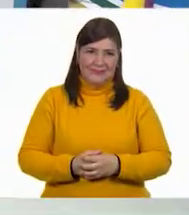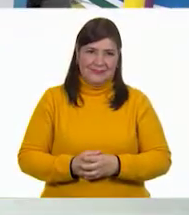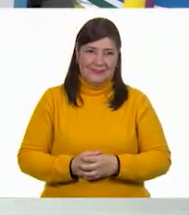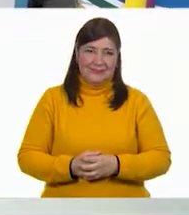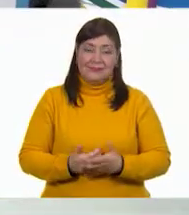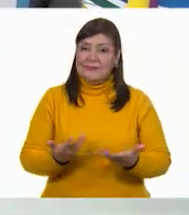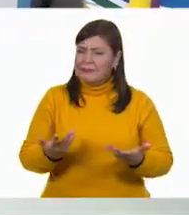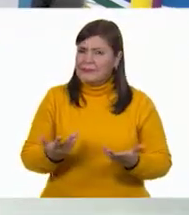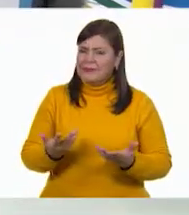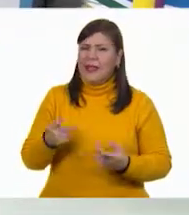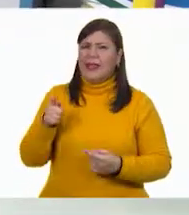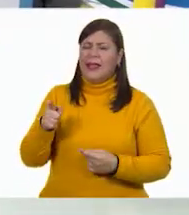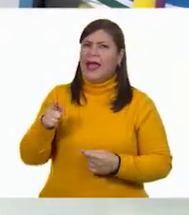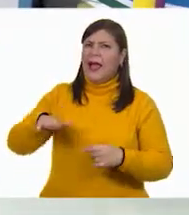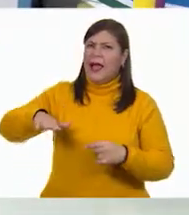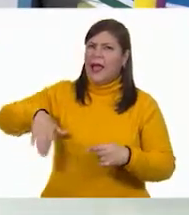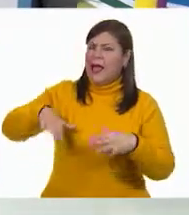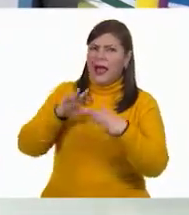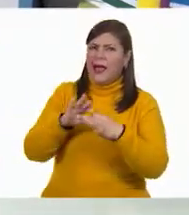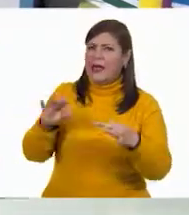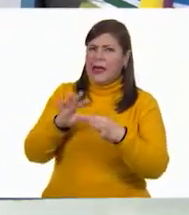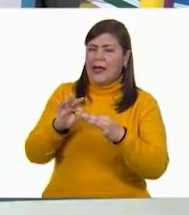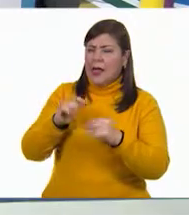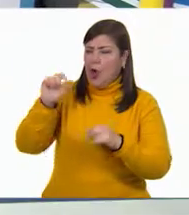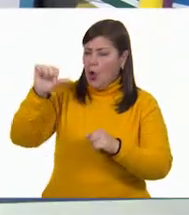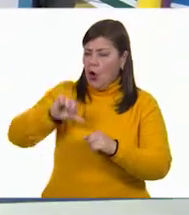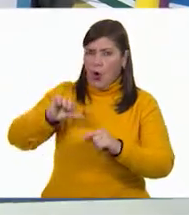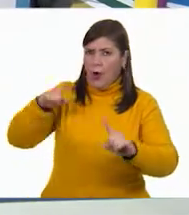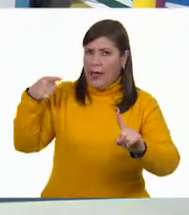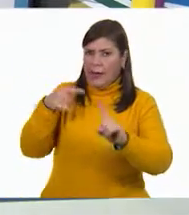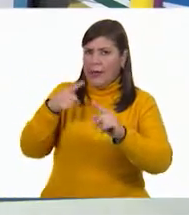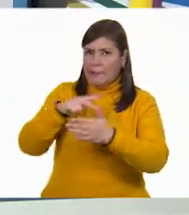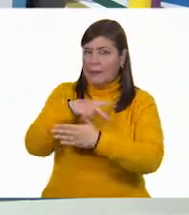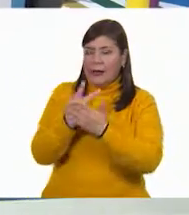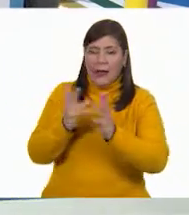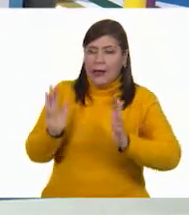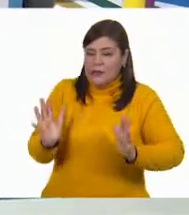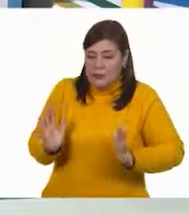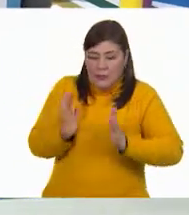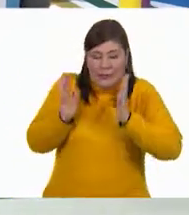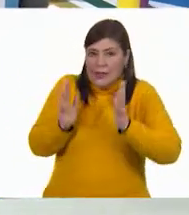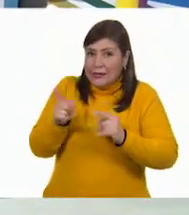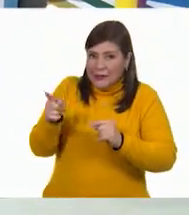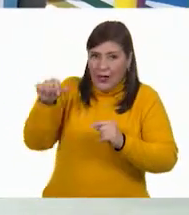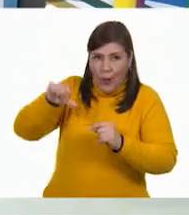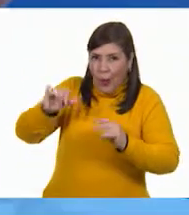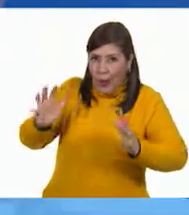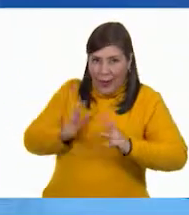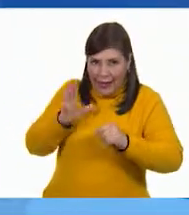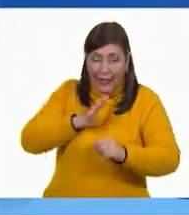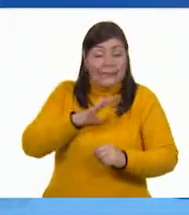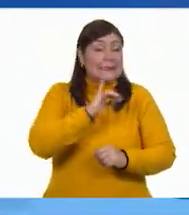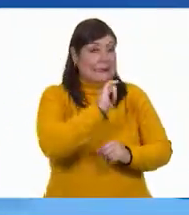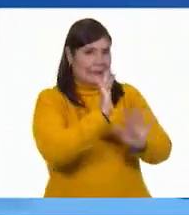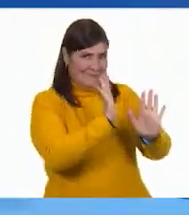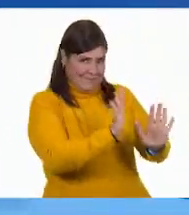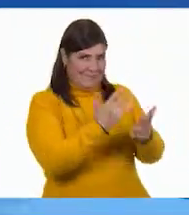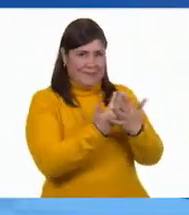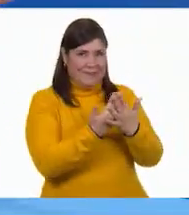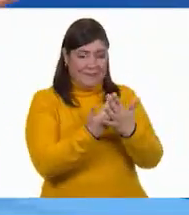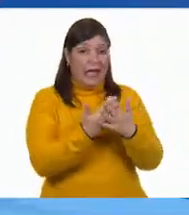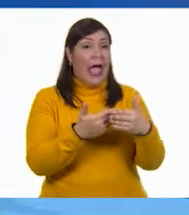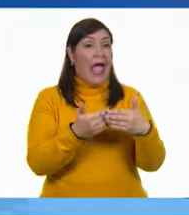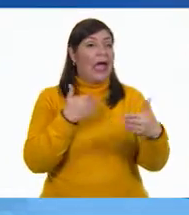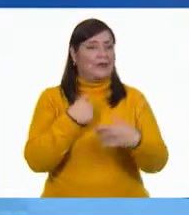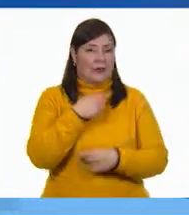Oye, Esteban, y tú nos hablabas de que este iba a ser un programa de la sorpresa. ¿Nos tienes una sorpresa para el día de hoy? Así es. Espera un momento. Antes